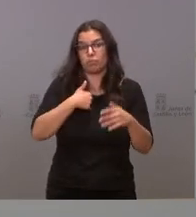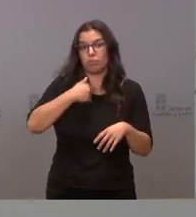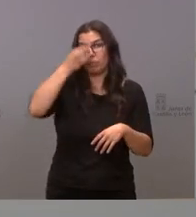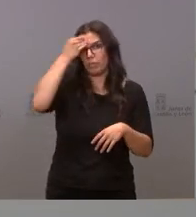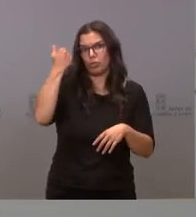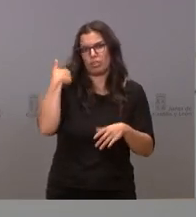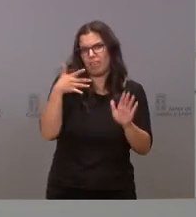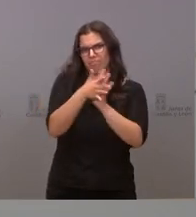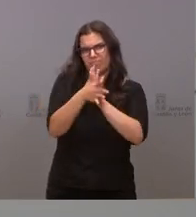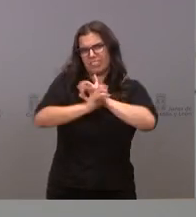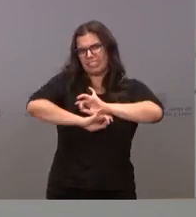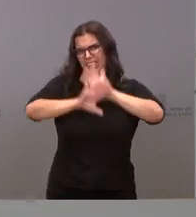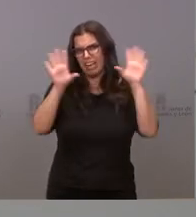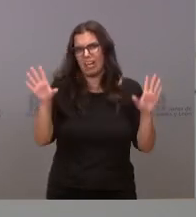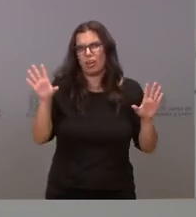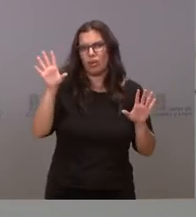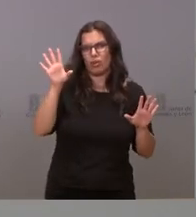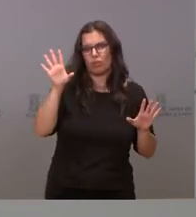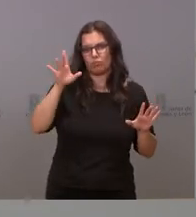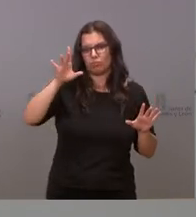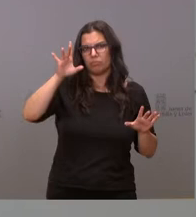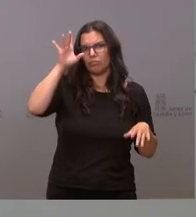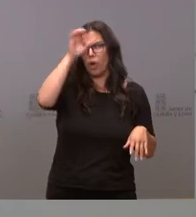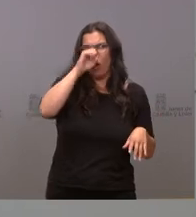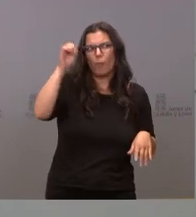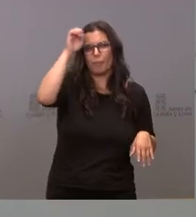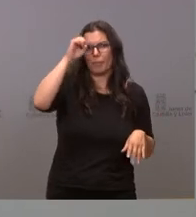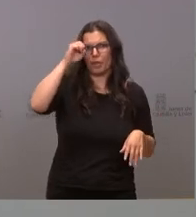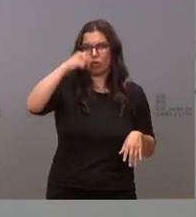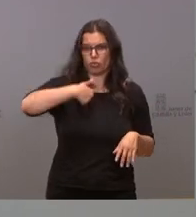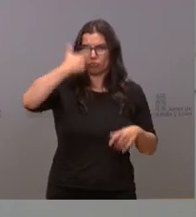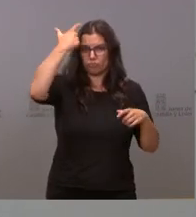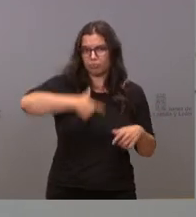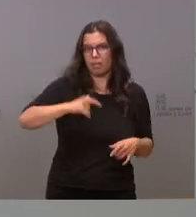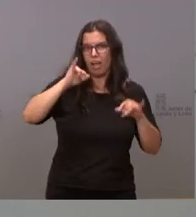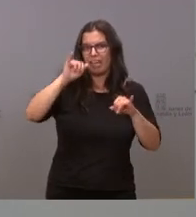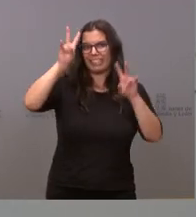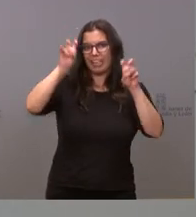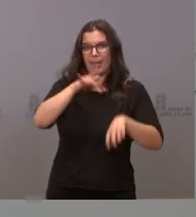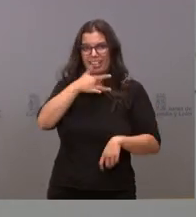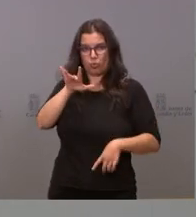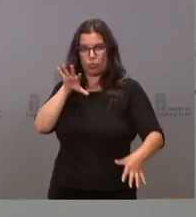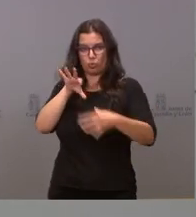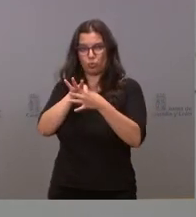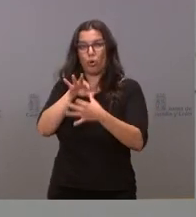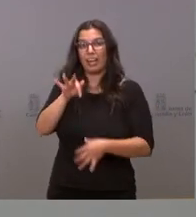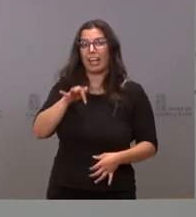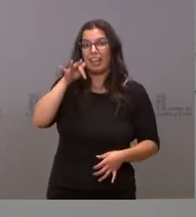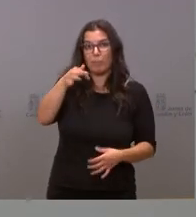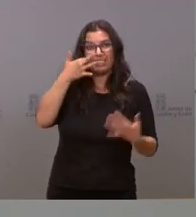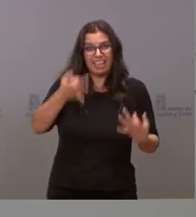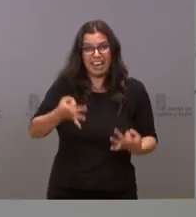dejado meridianamente clara la posición que tengo sobre los indultos, que además refleja el